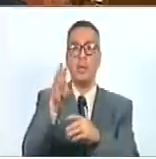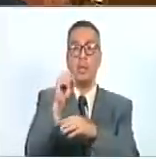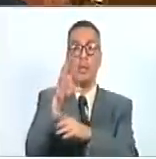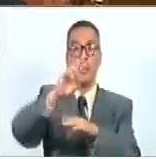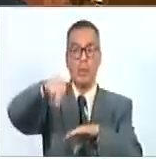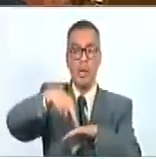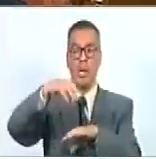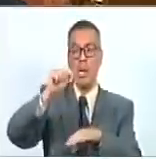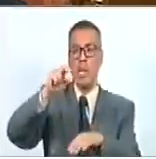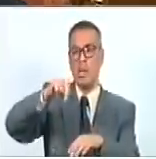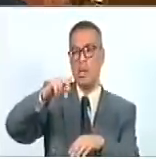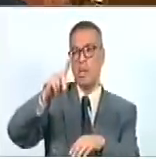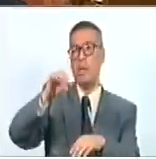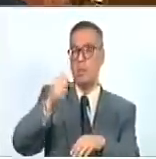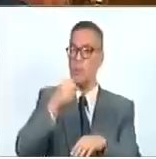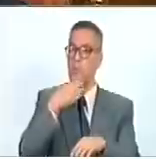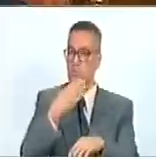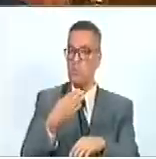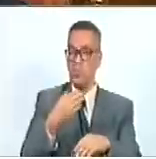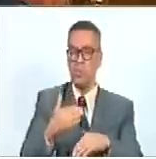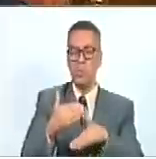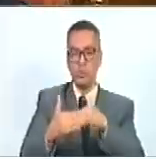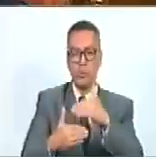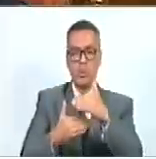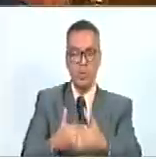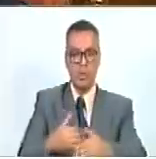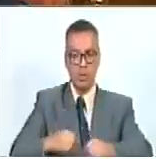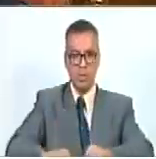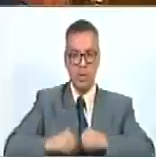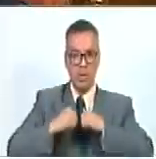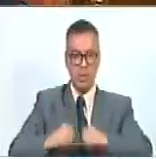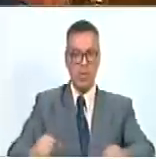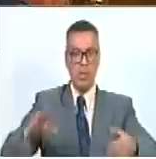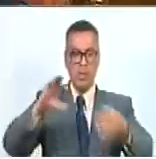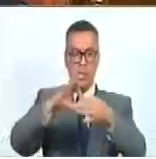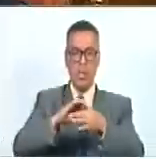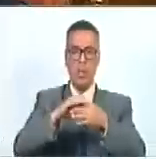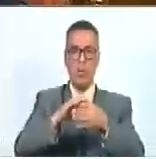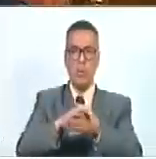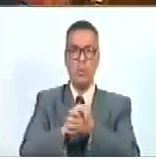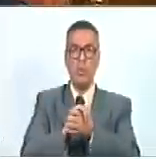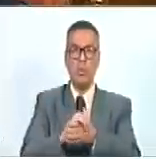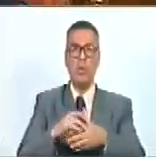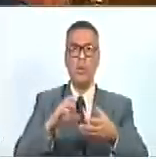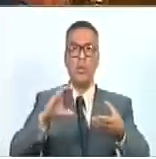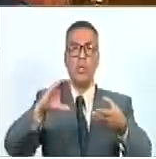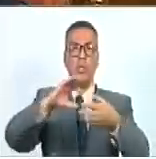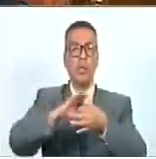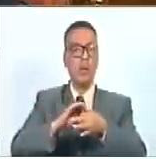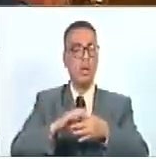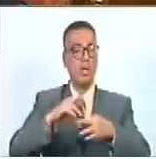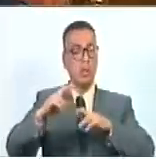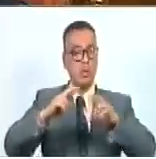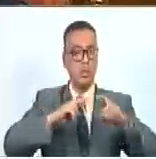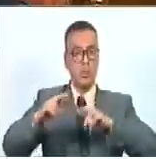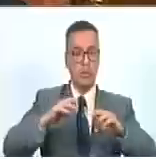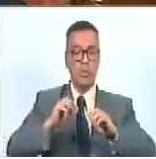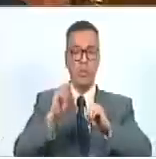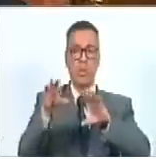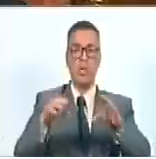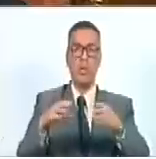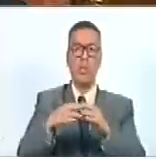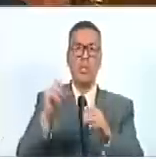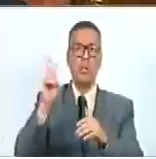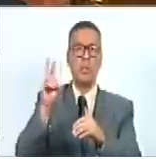es muy grato poder continuar avanzando en el afianzamiento de las relaciones institucionales con la Asamblea